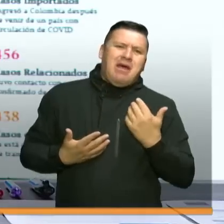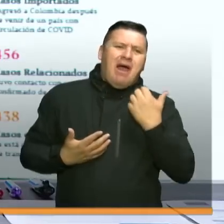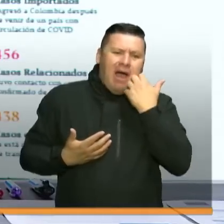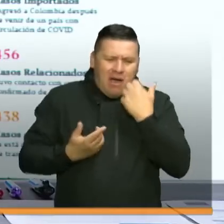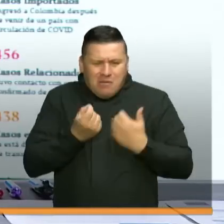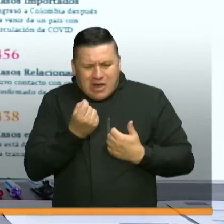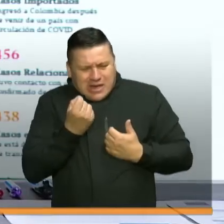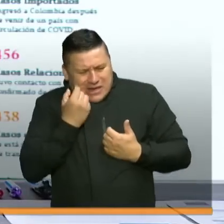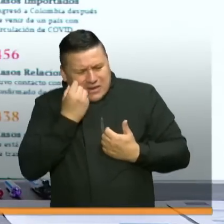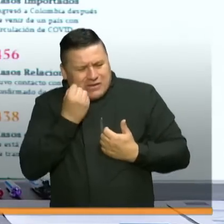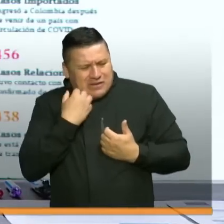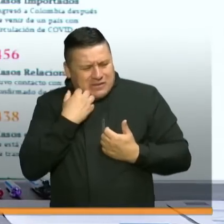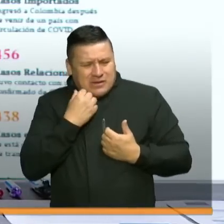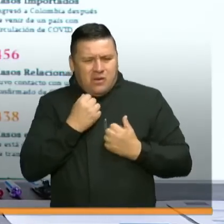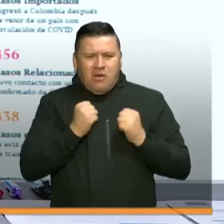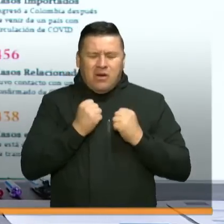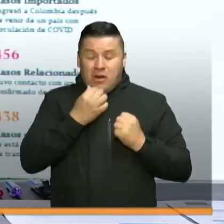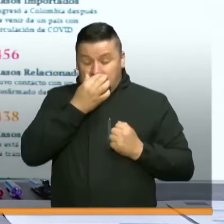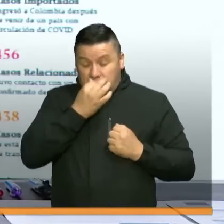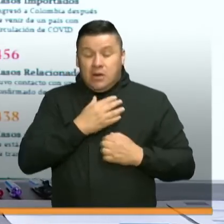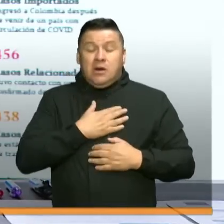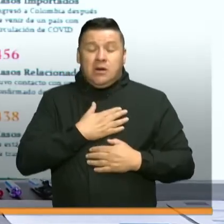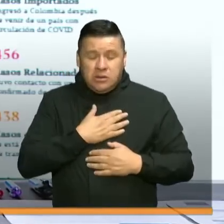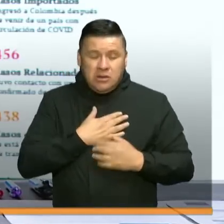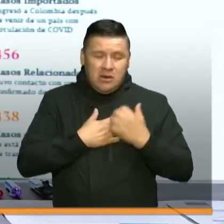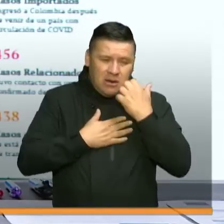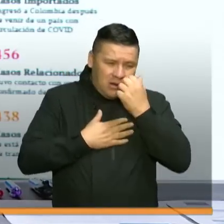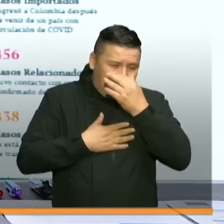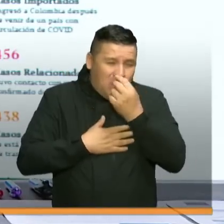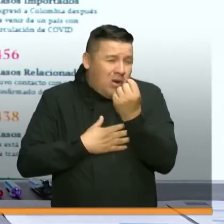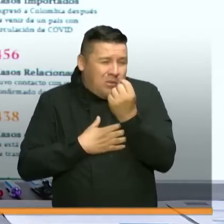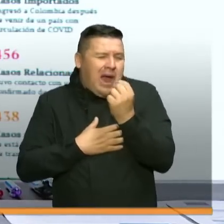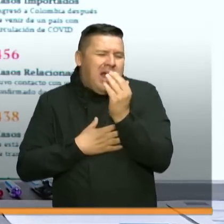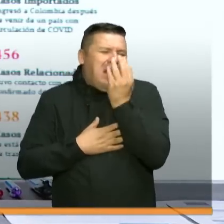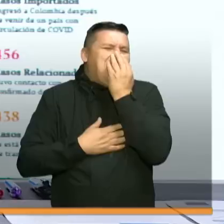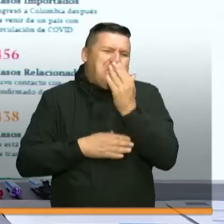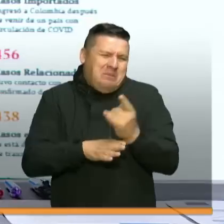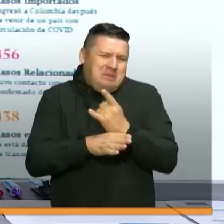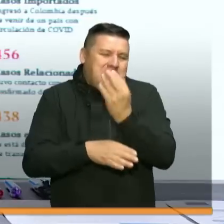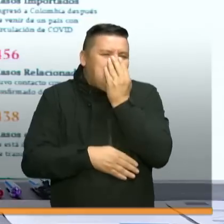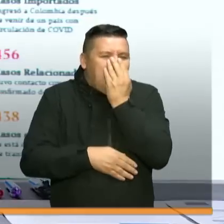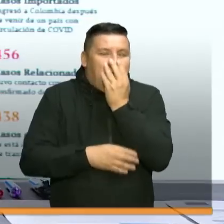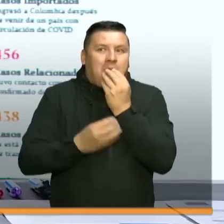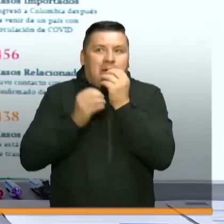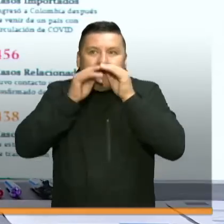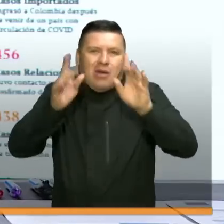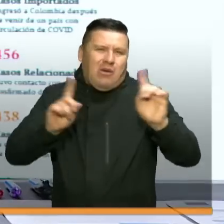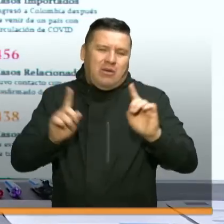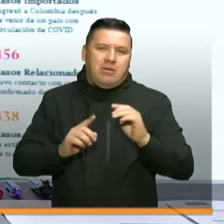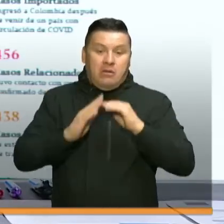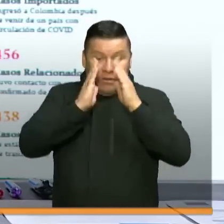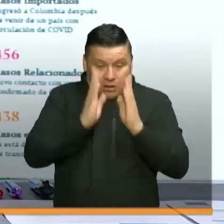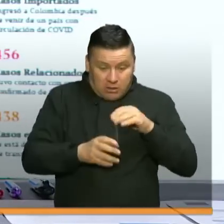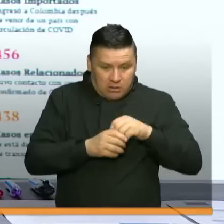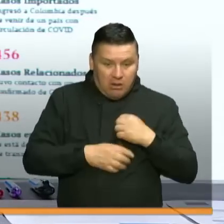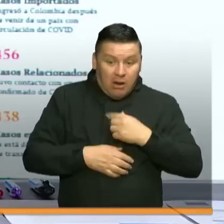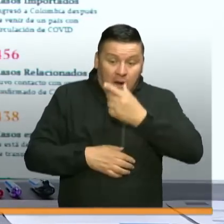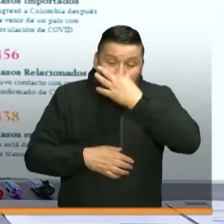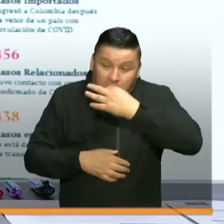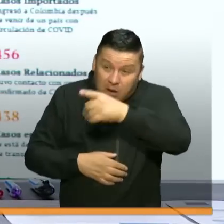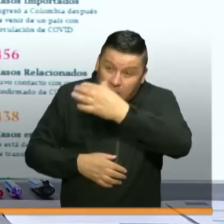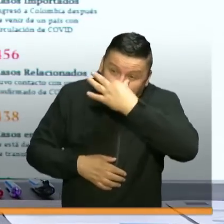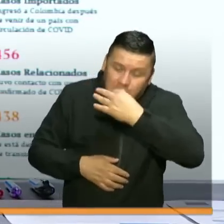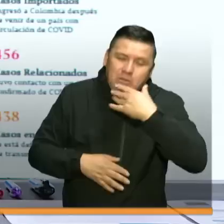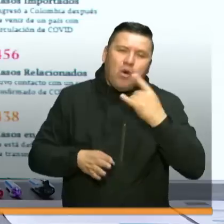síntoma o si hemos tenido algún resfriado, pues poderlo usar para no contaminar a otras personas. Si lo tenemos adentro de la casa, si hemos tenido gripa,